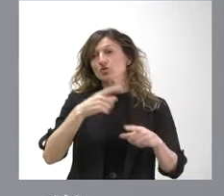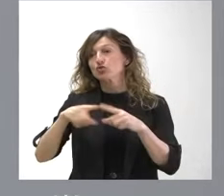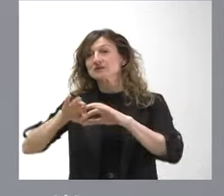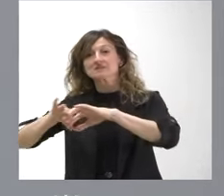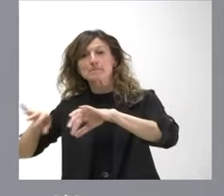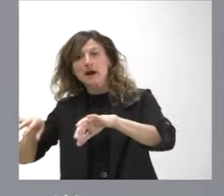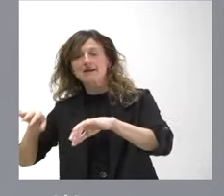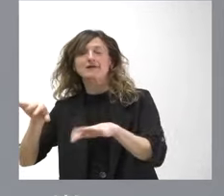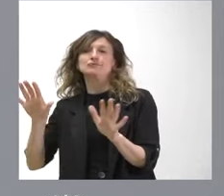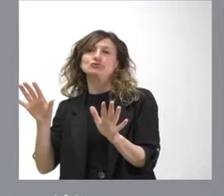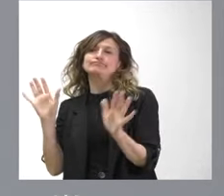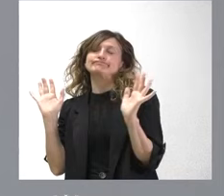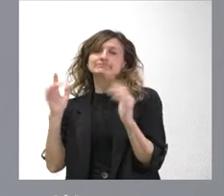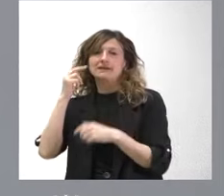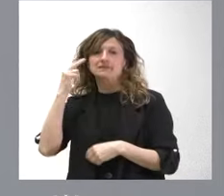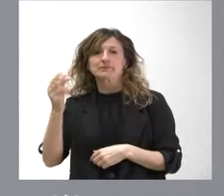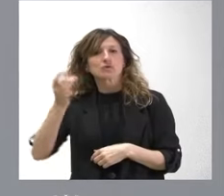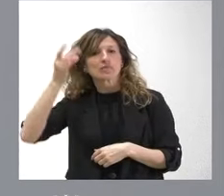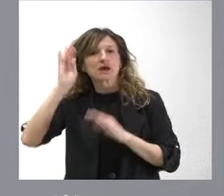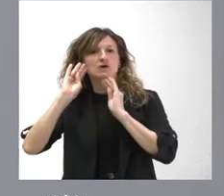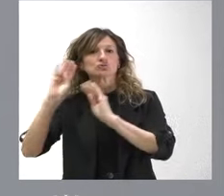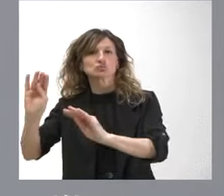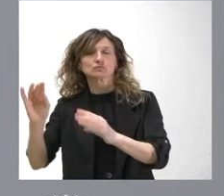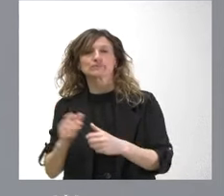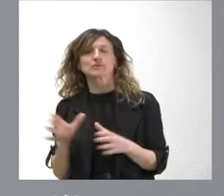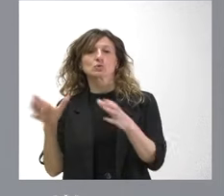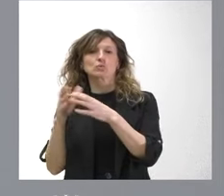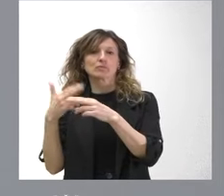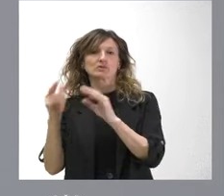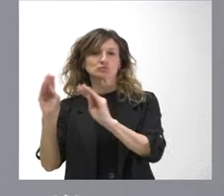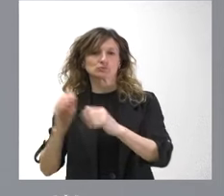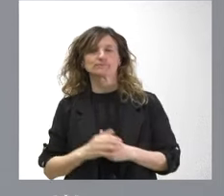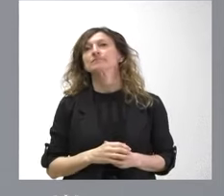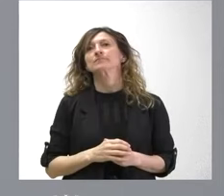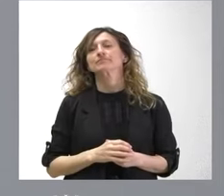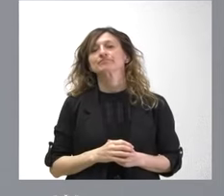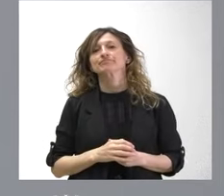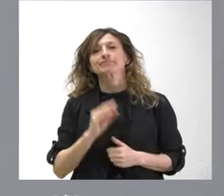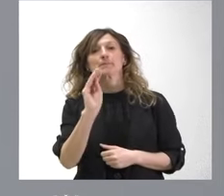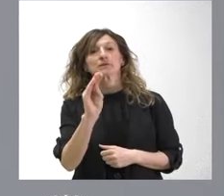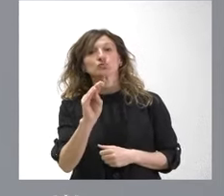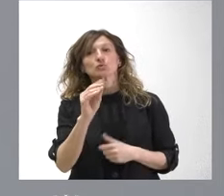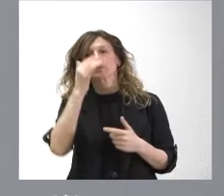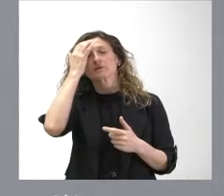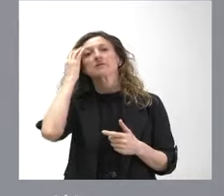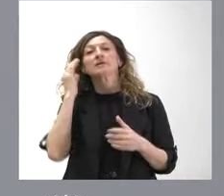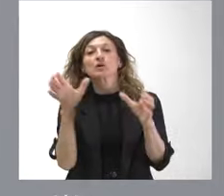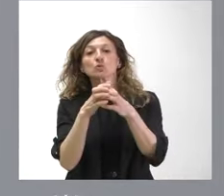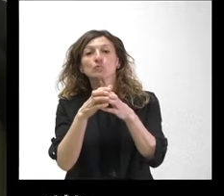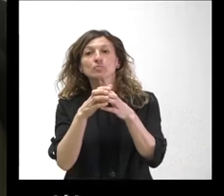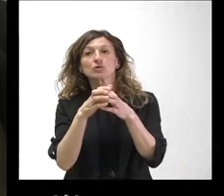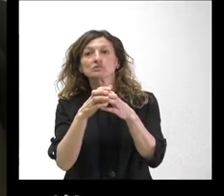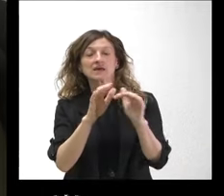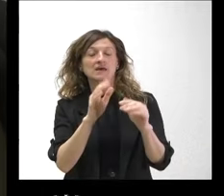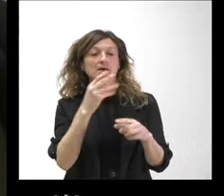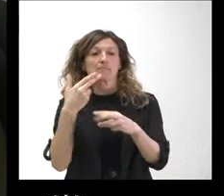lógicamente respetamos la iniciativa que cualquier grupo pueda tener en ese ámbito ¿Y por qué no se ha contado con los grupos parlamentarios o